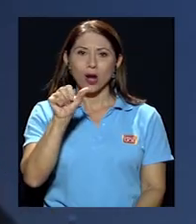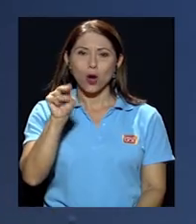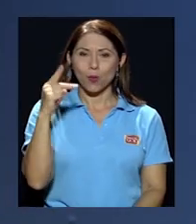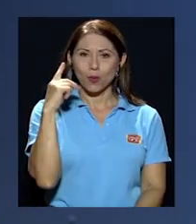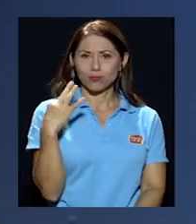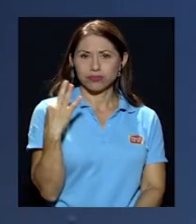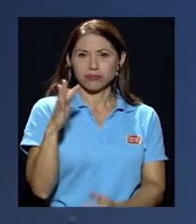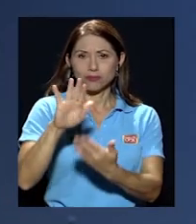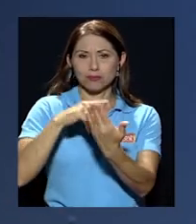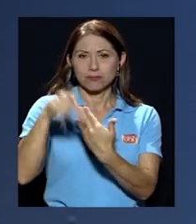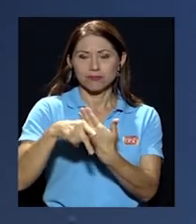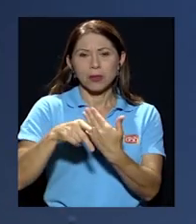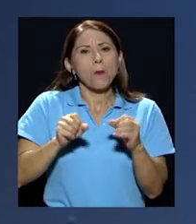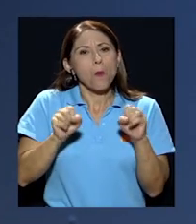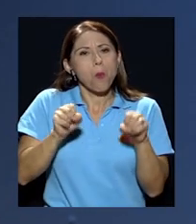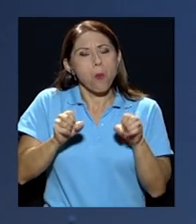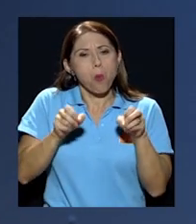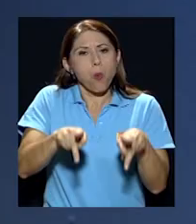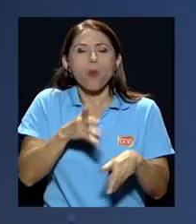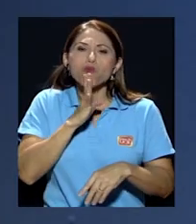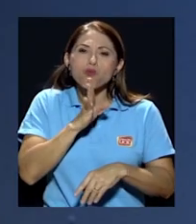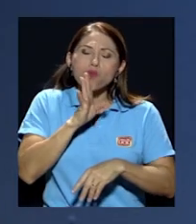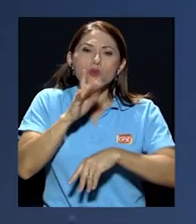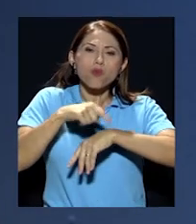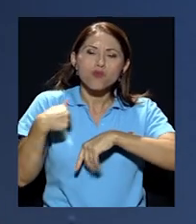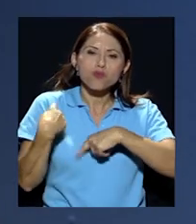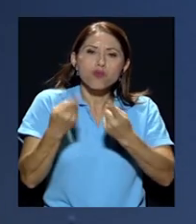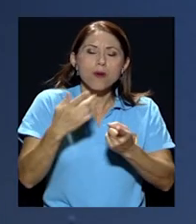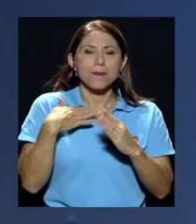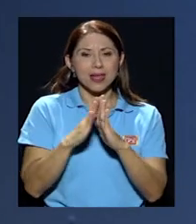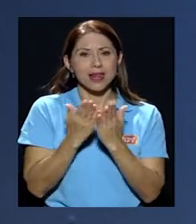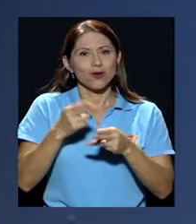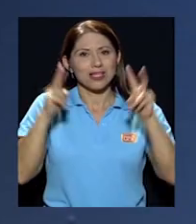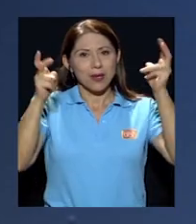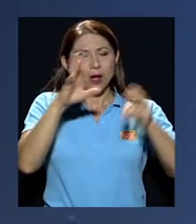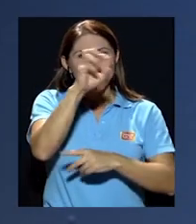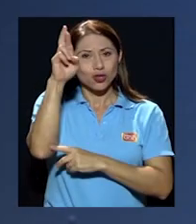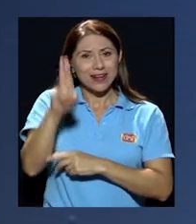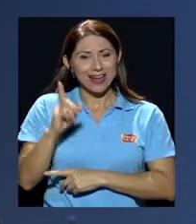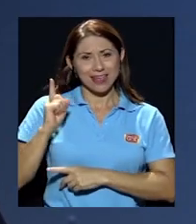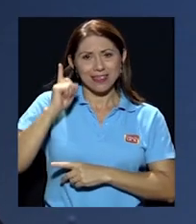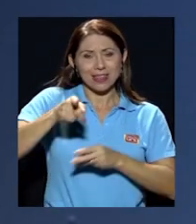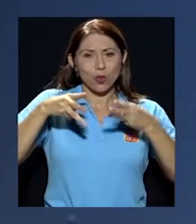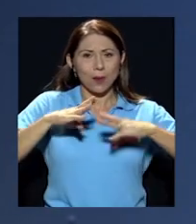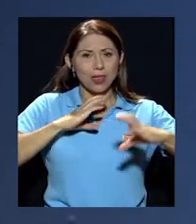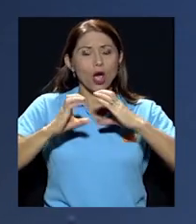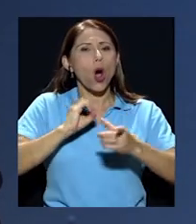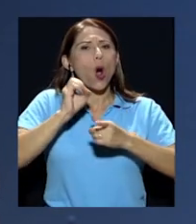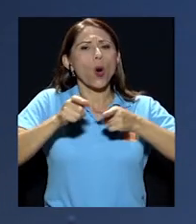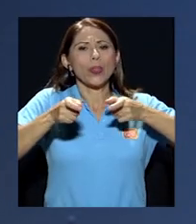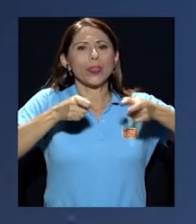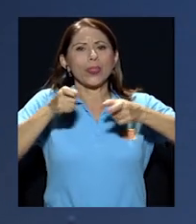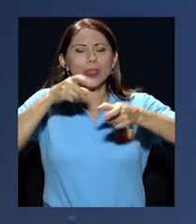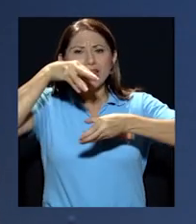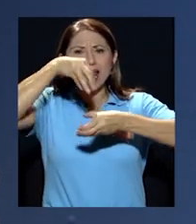y la posibilidad de conversar un ratito sobre mi libro Costa Rica, Dictadura mediática o tiranía en democracia.